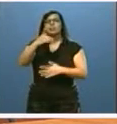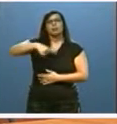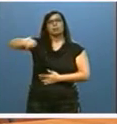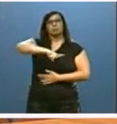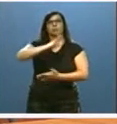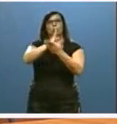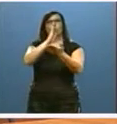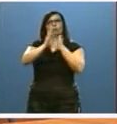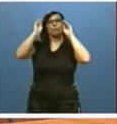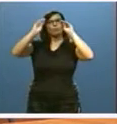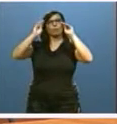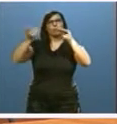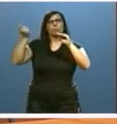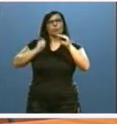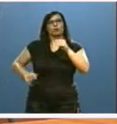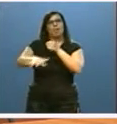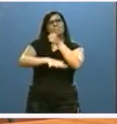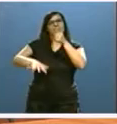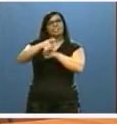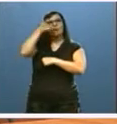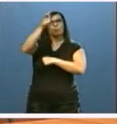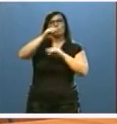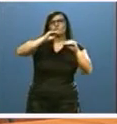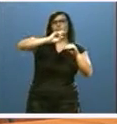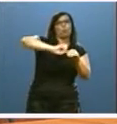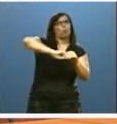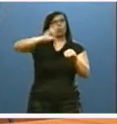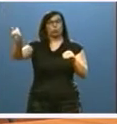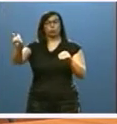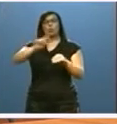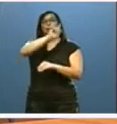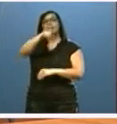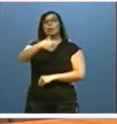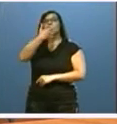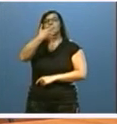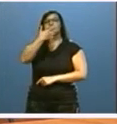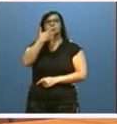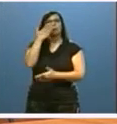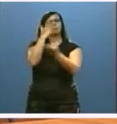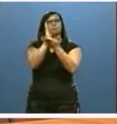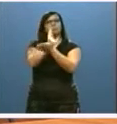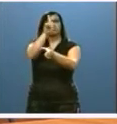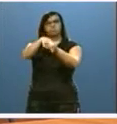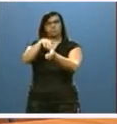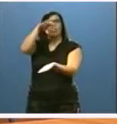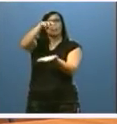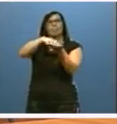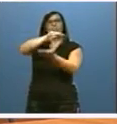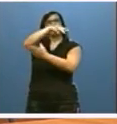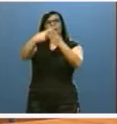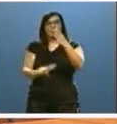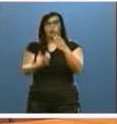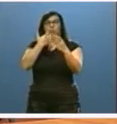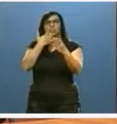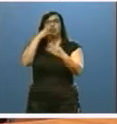profesional básica fuera de su localidad y también al que curse enseñanzas en centros bilingües y cuyo